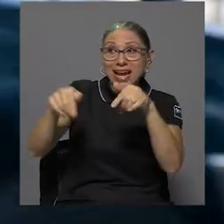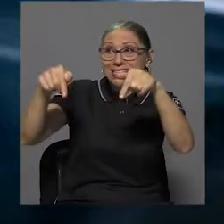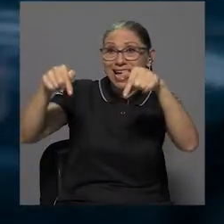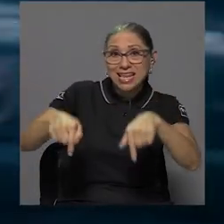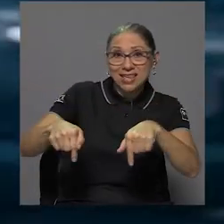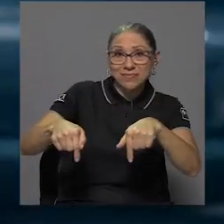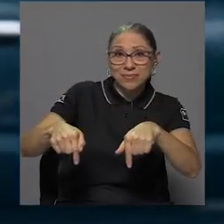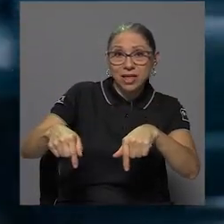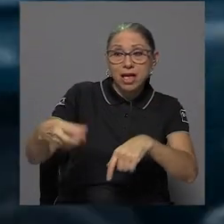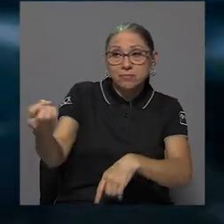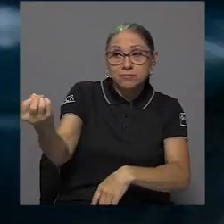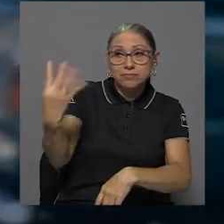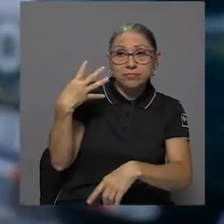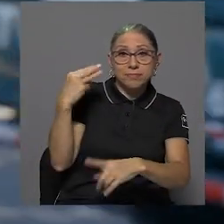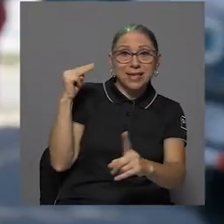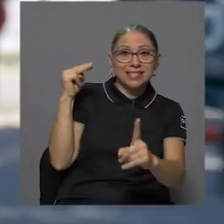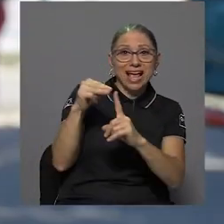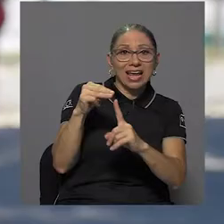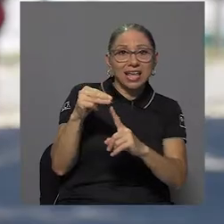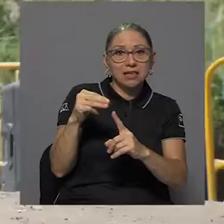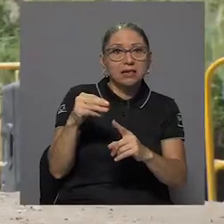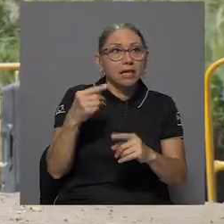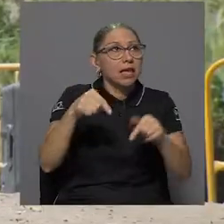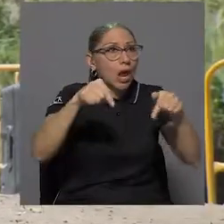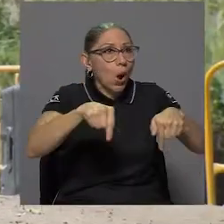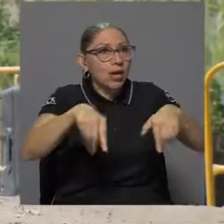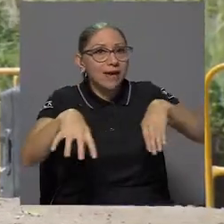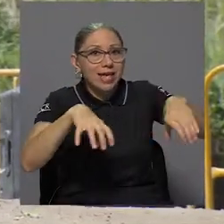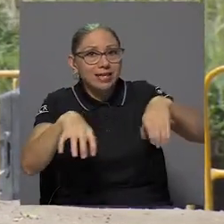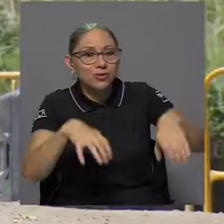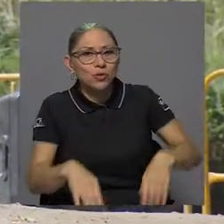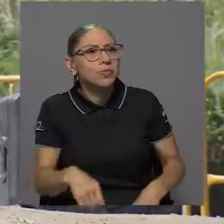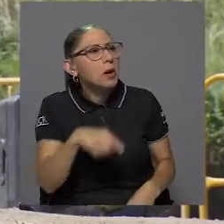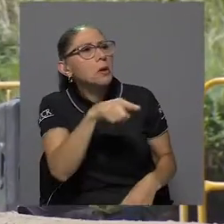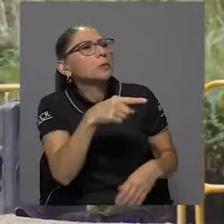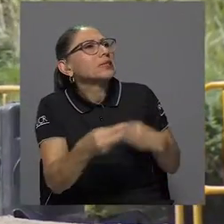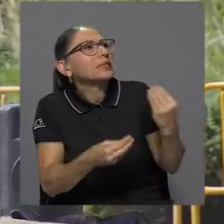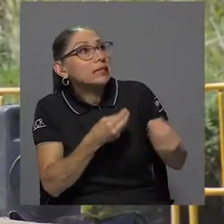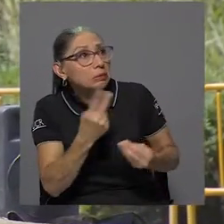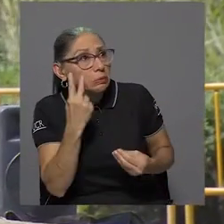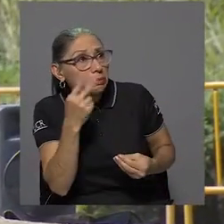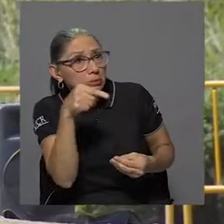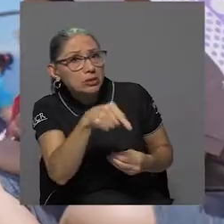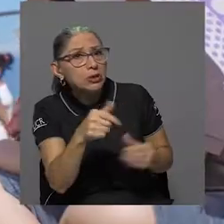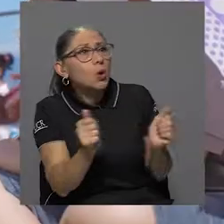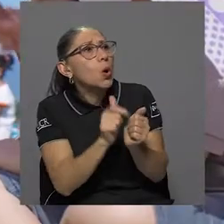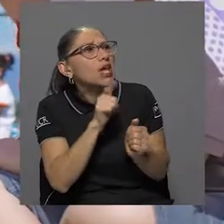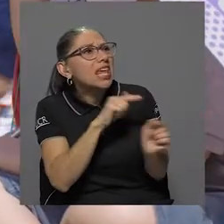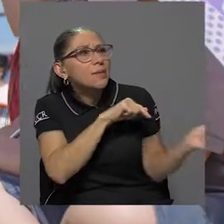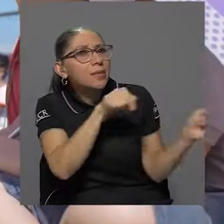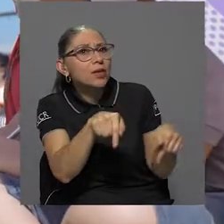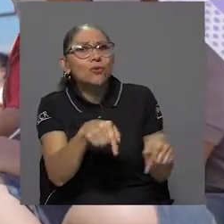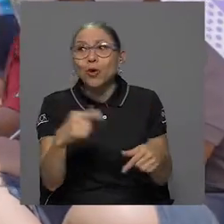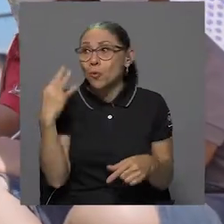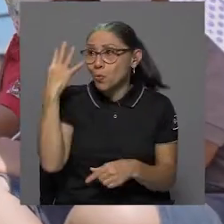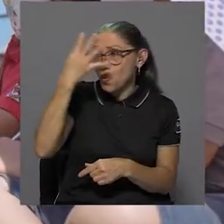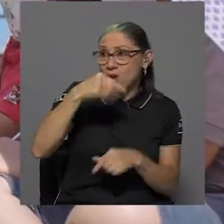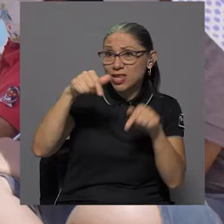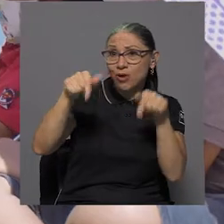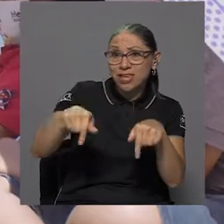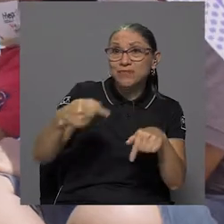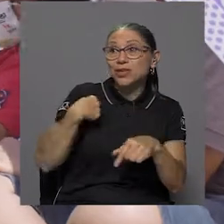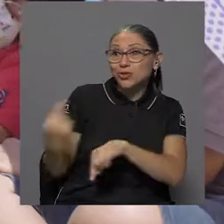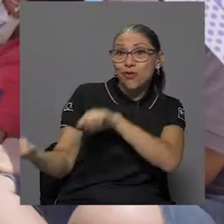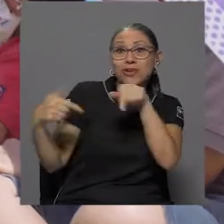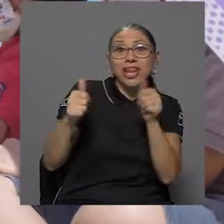mensaje que hoy había esto. ¿Qué le ha parecido? ¿Con quiénes anda? Muy lindo. Yo vine con los chiquitos, pero los